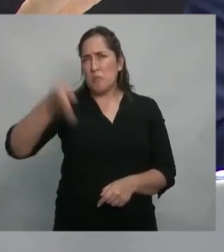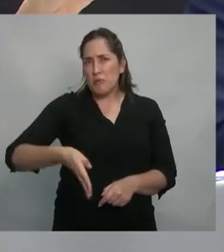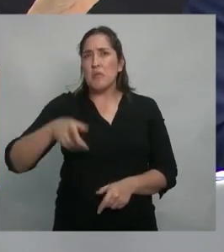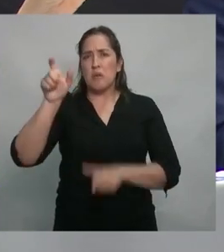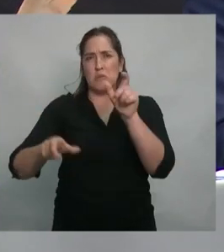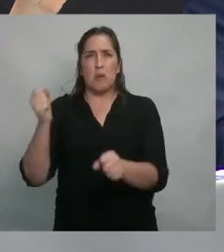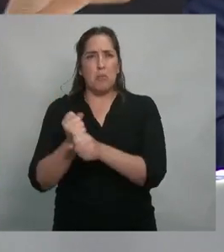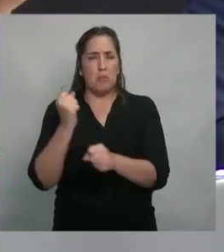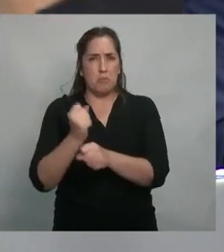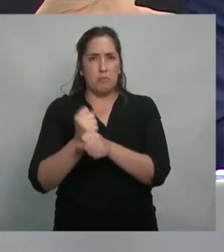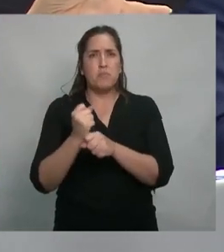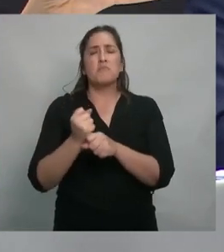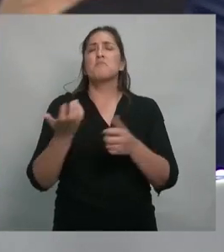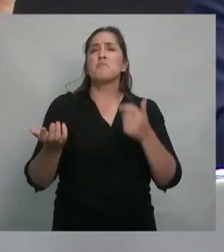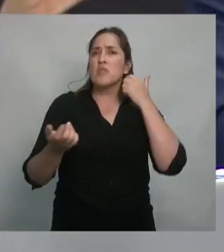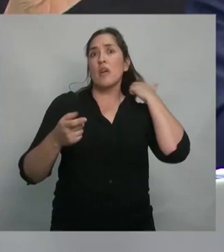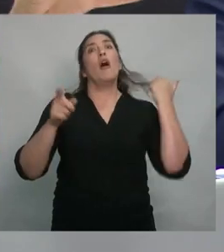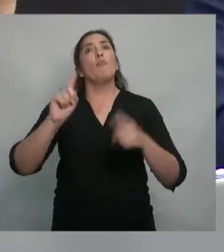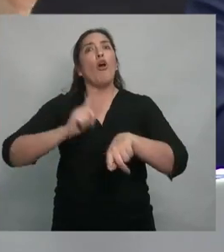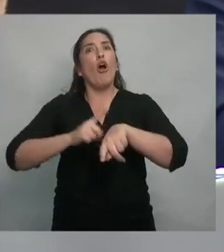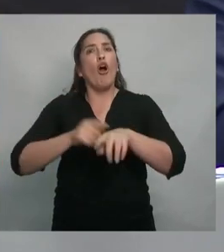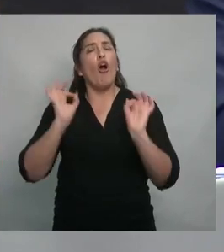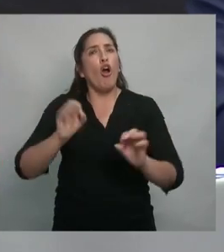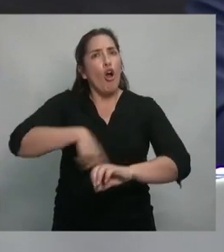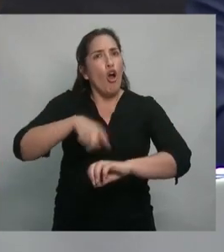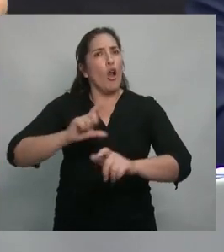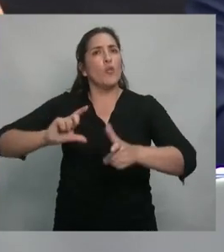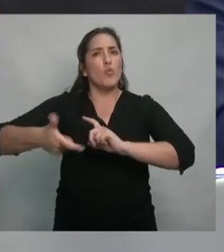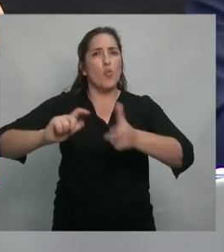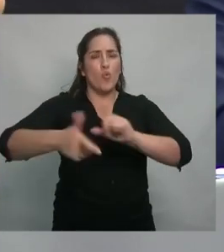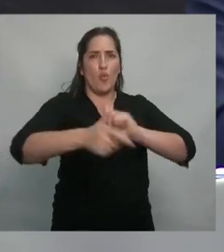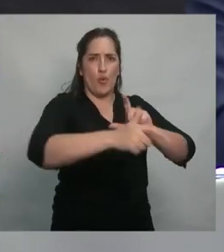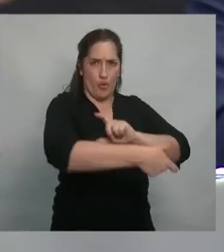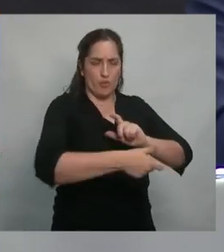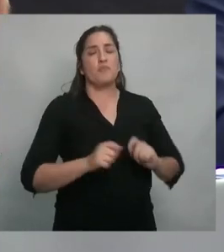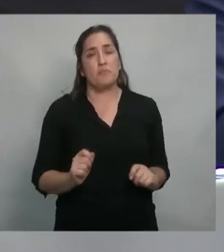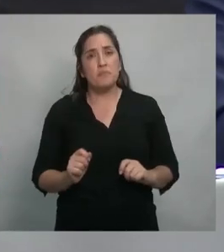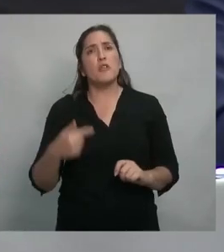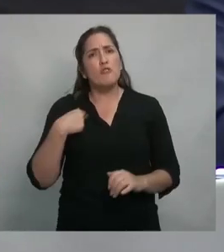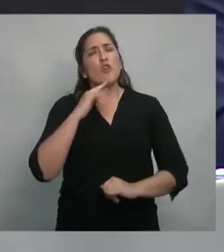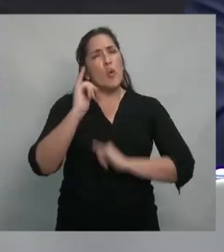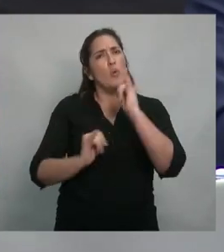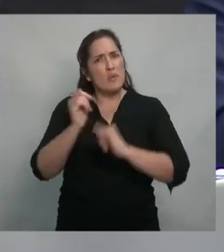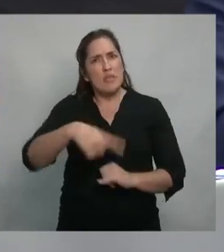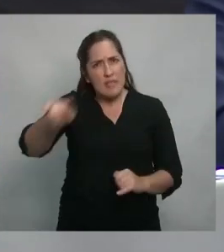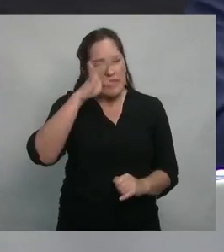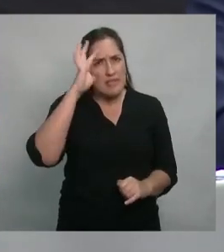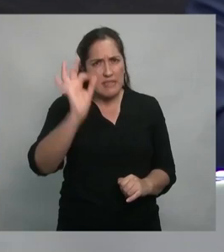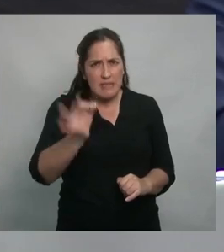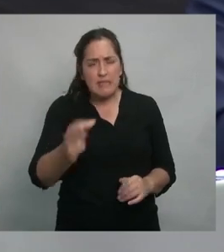con turnos suspendidos, etcétera, etcétera. Y yo les comentaba, ¿saben lo que pasa?